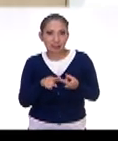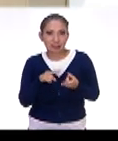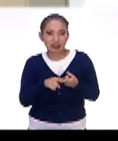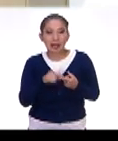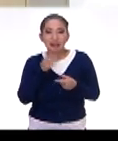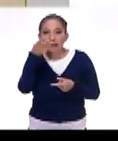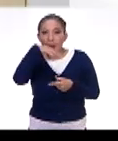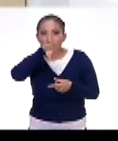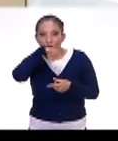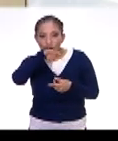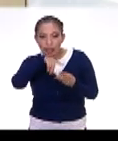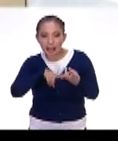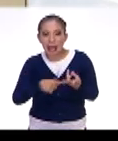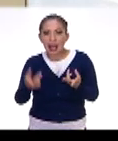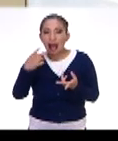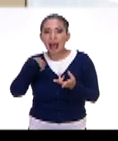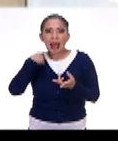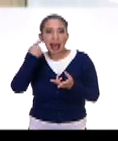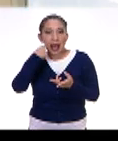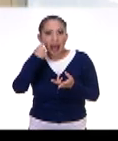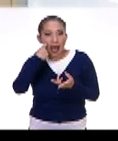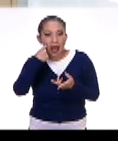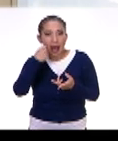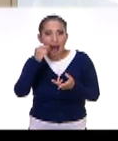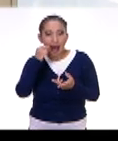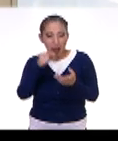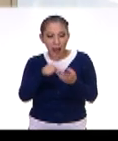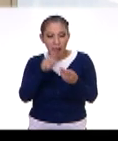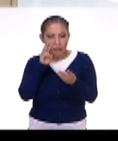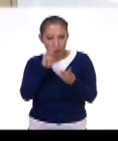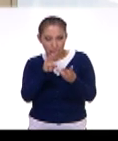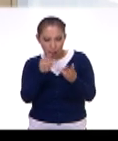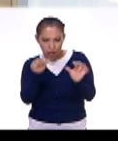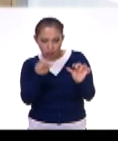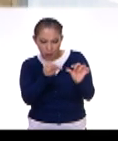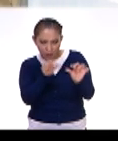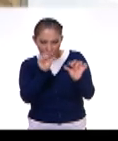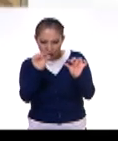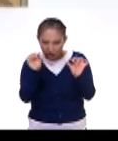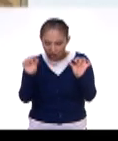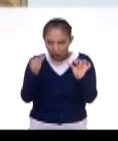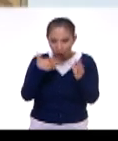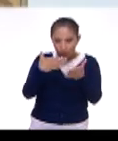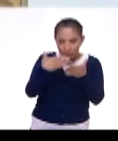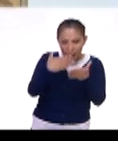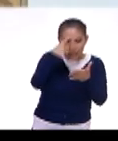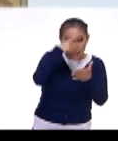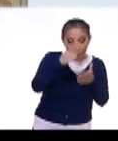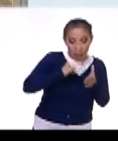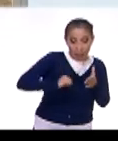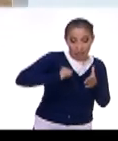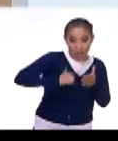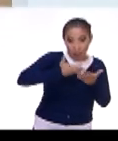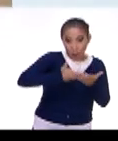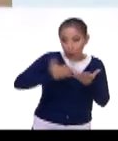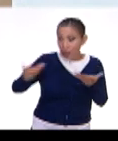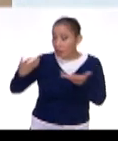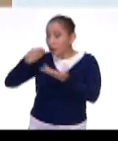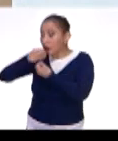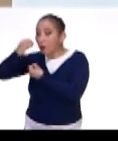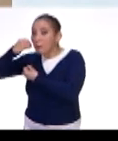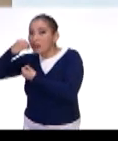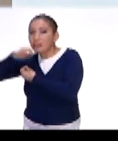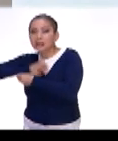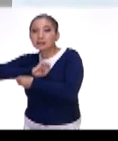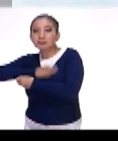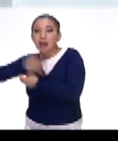están las cebollas, están los ajos. Y empieza a haber esta mixtura entre la cocina tradicional... También se mezcla la comida. También